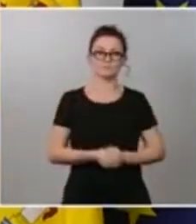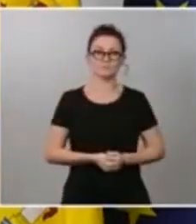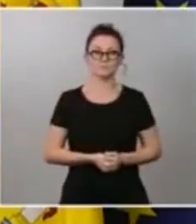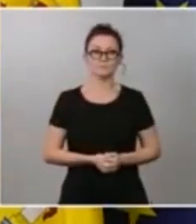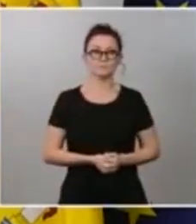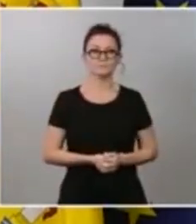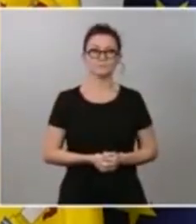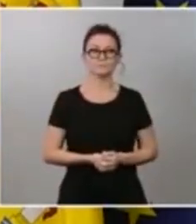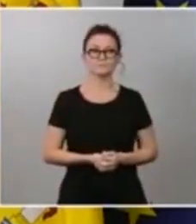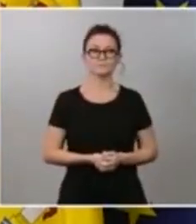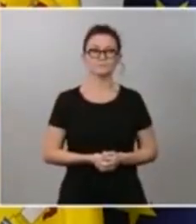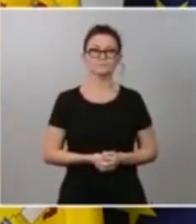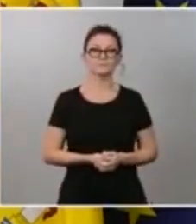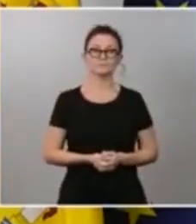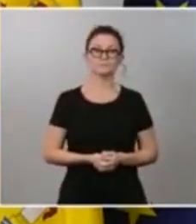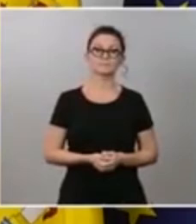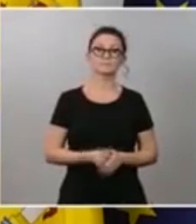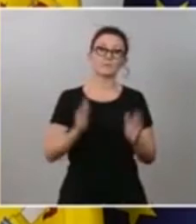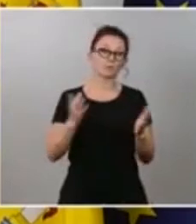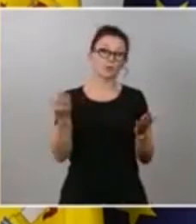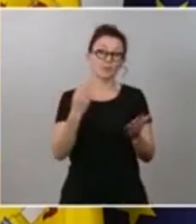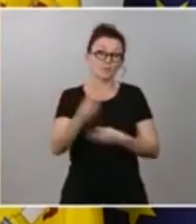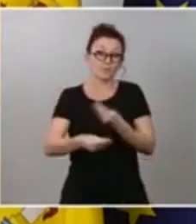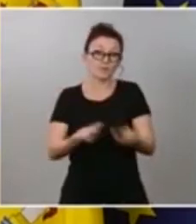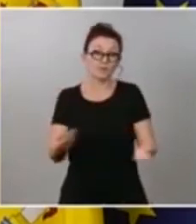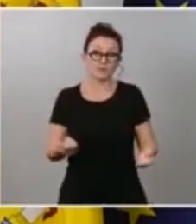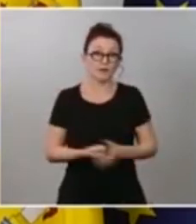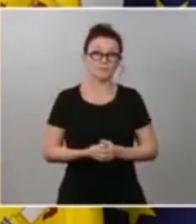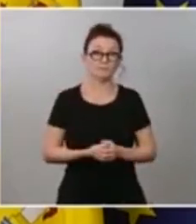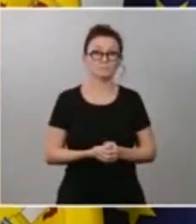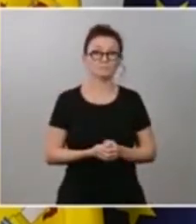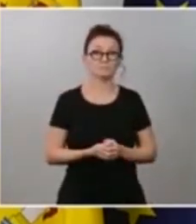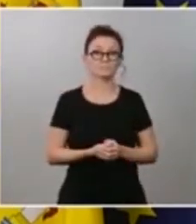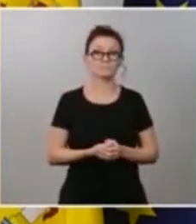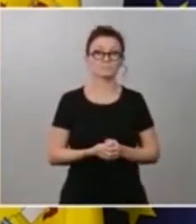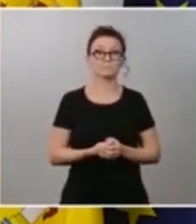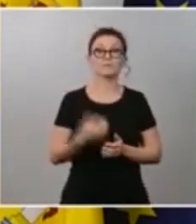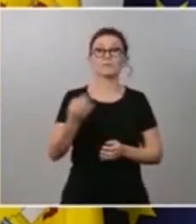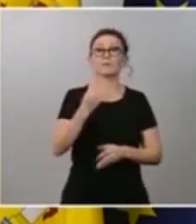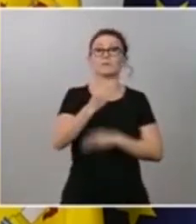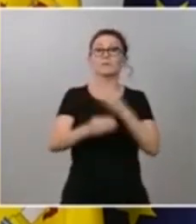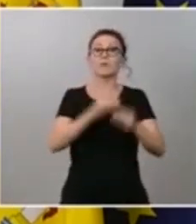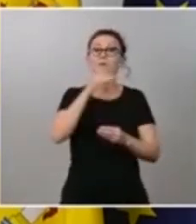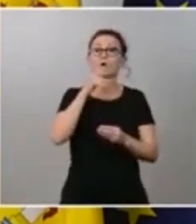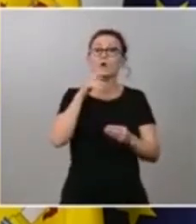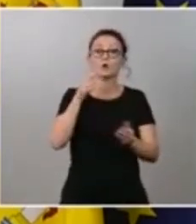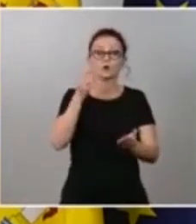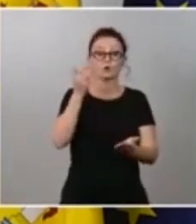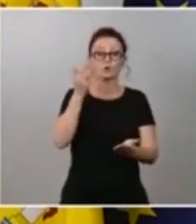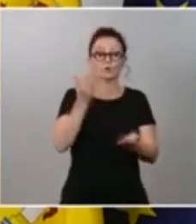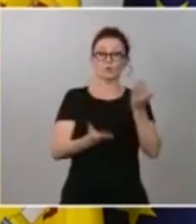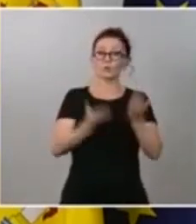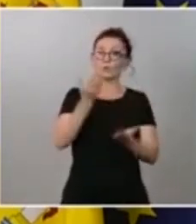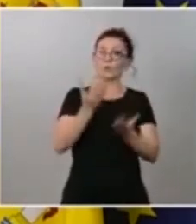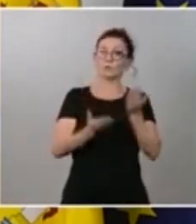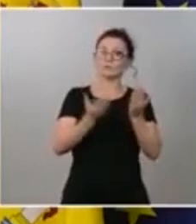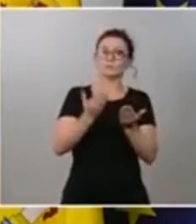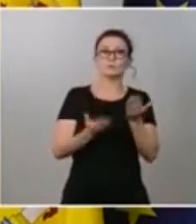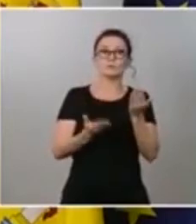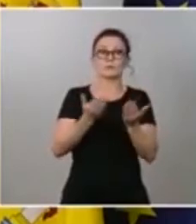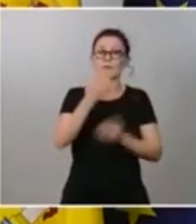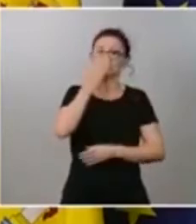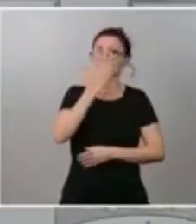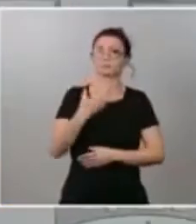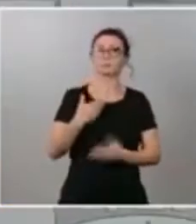pero tenemos que hacerla tenemos que hacerla porque hoy con justicia hay muchísima gente que considera que hay personas que